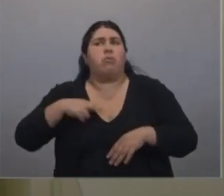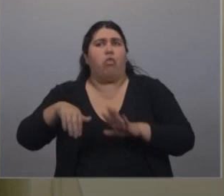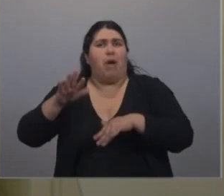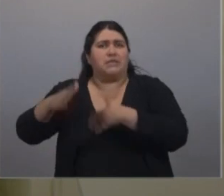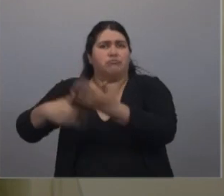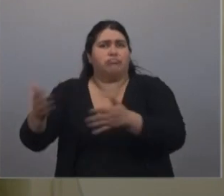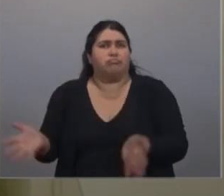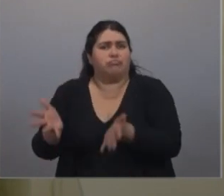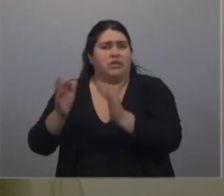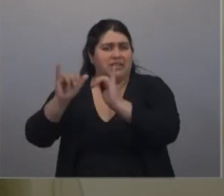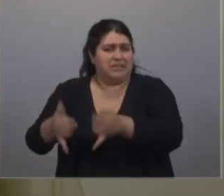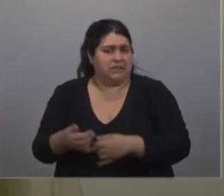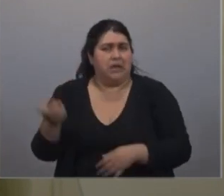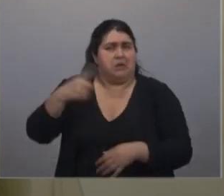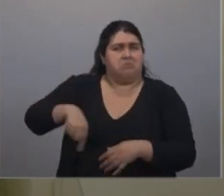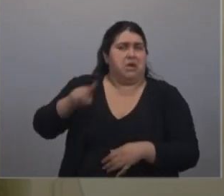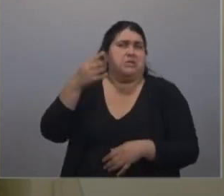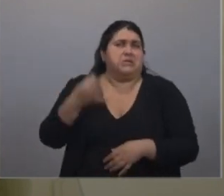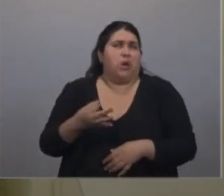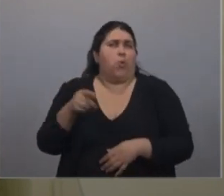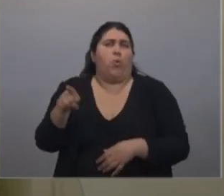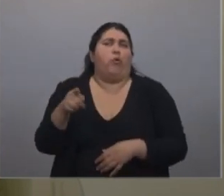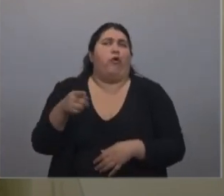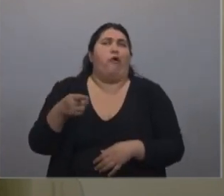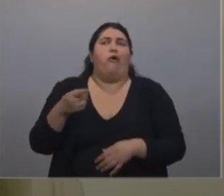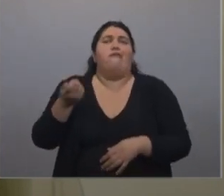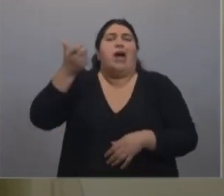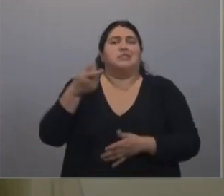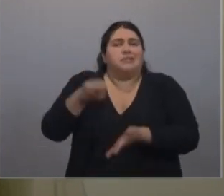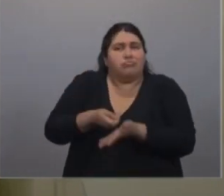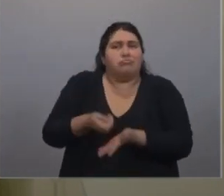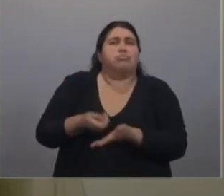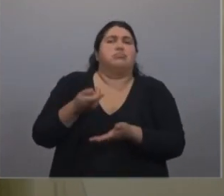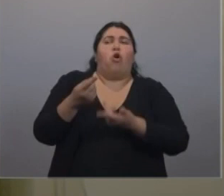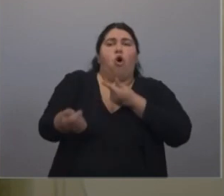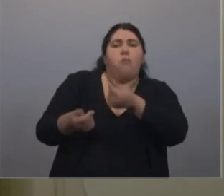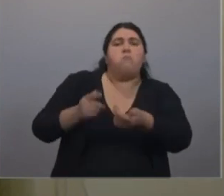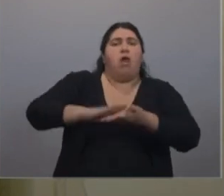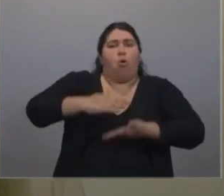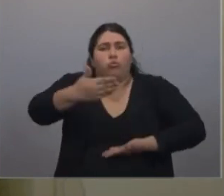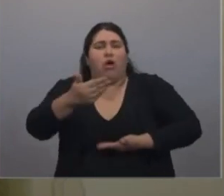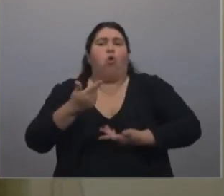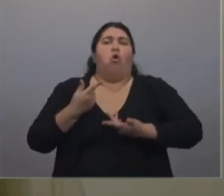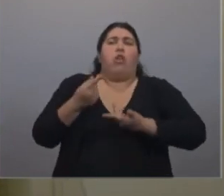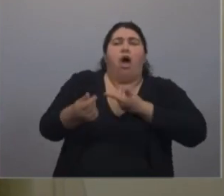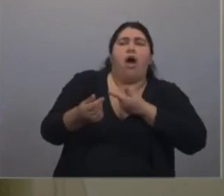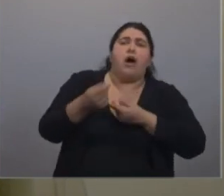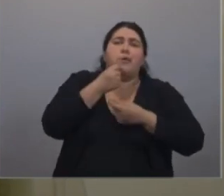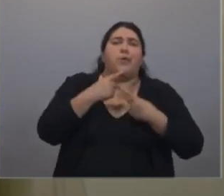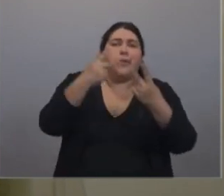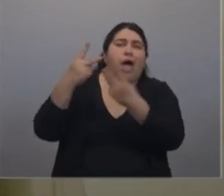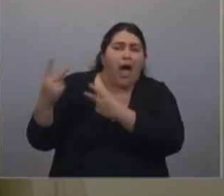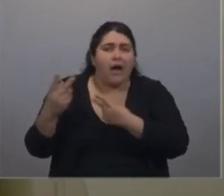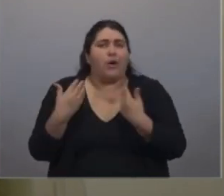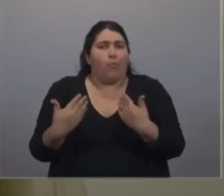que probablemente no tengan ninguna dificultad para acceder a su computadora, a su viaje egresado, a su matrícula